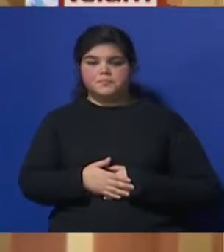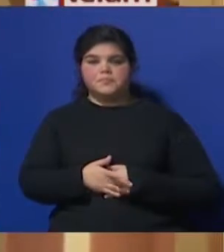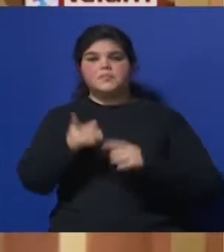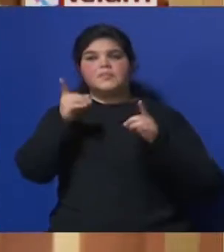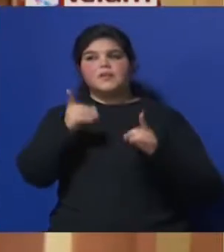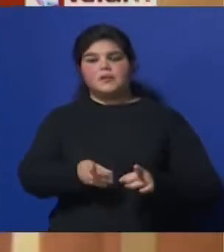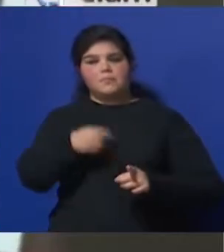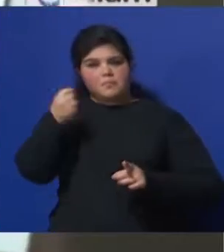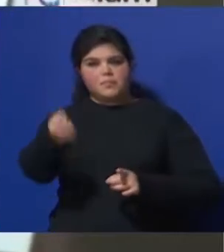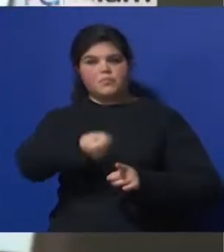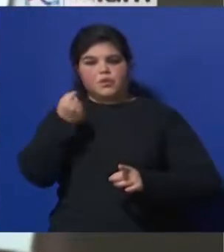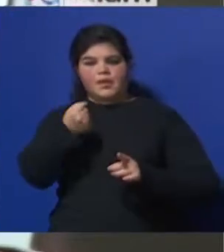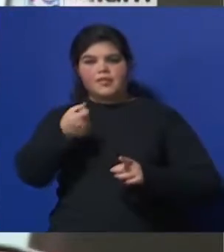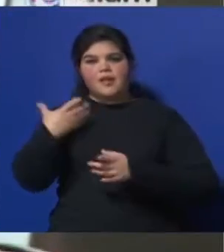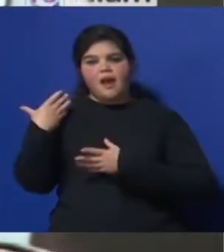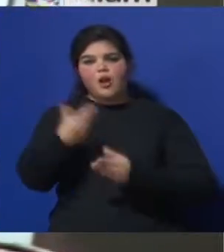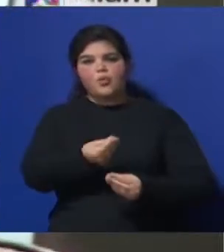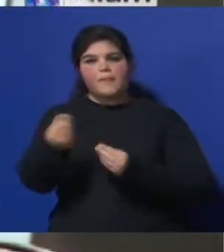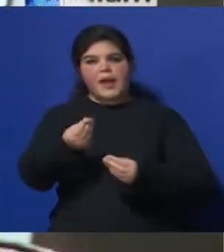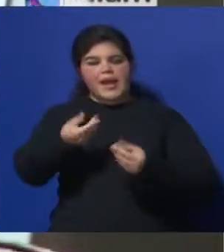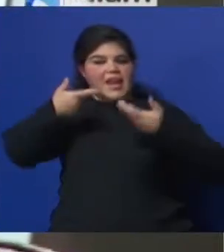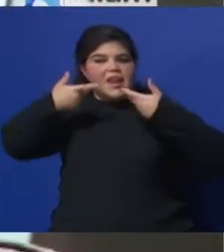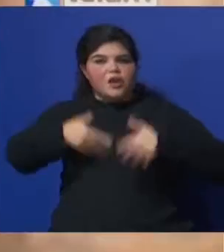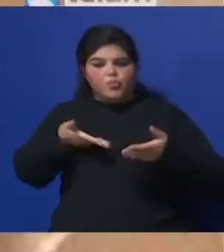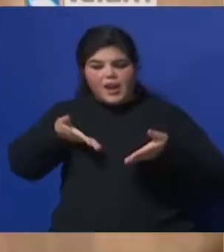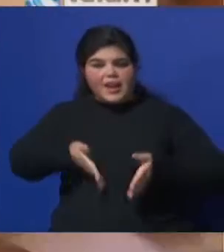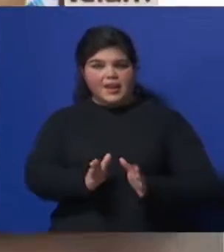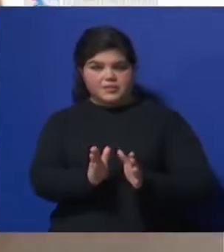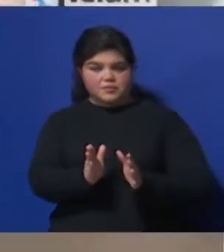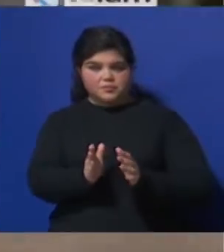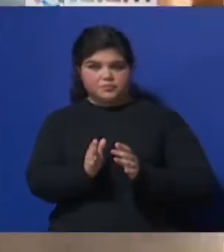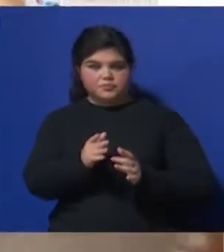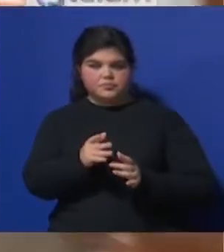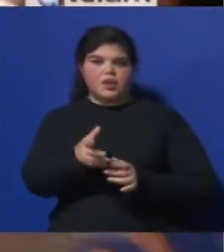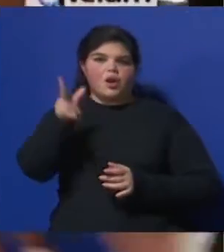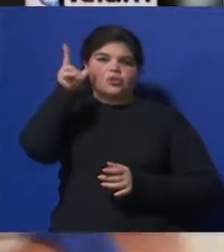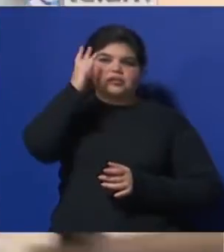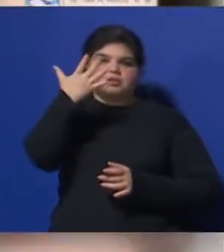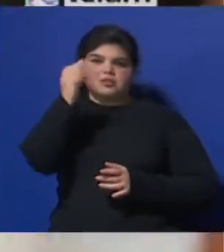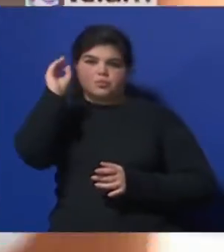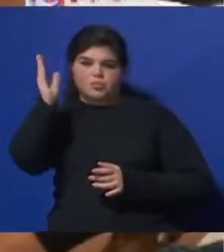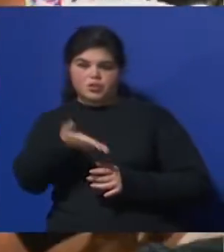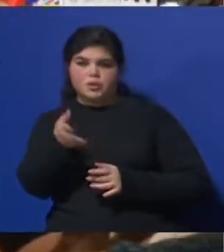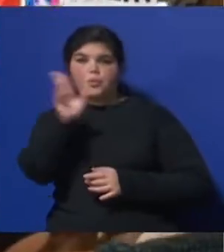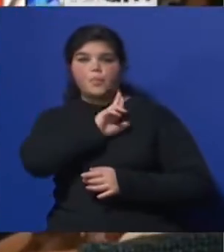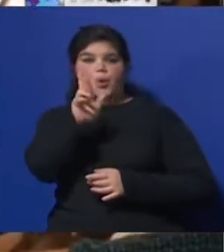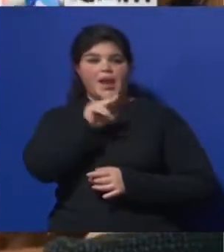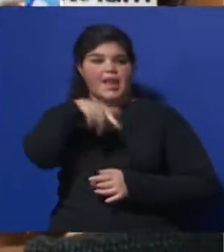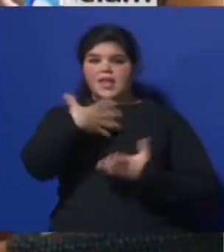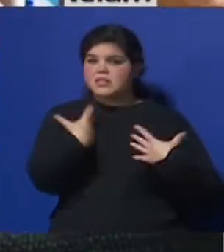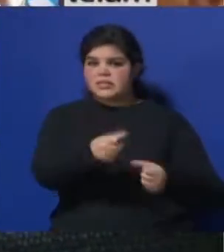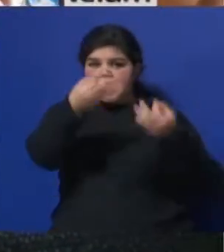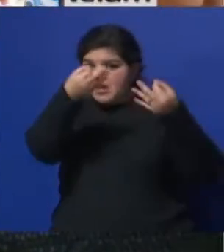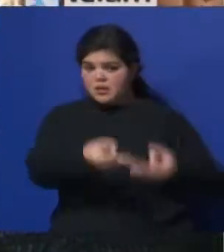y las pautas Para que eso se desarrolle lo más natural posible Se sabe que el 85% de las mujeres Son mujeres sanas